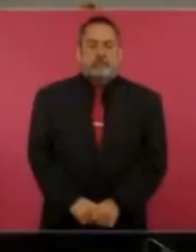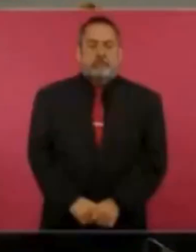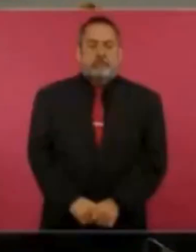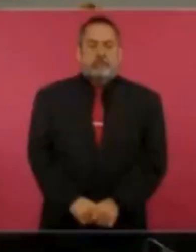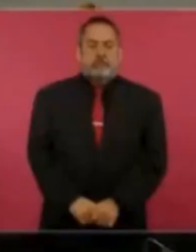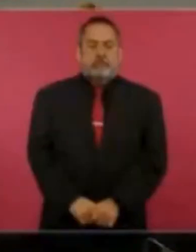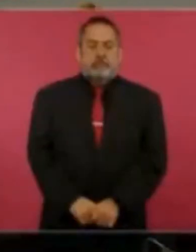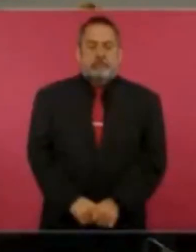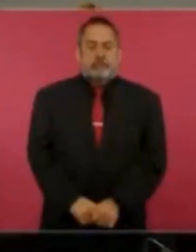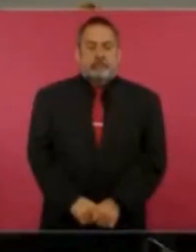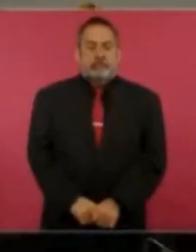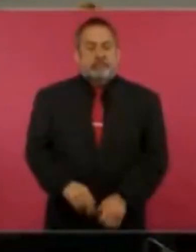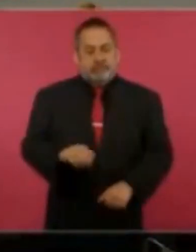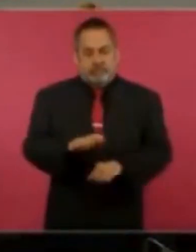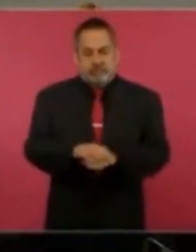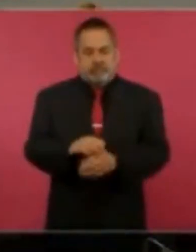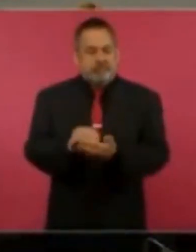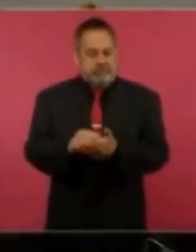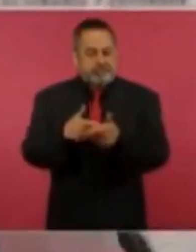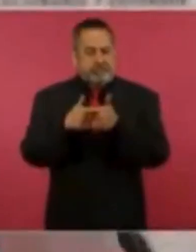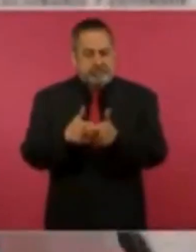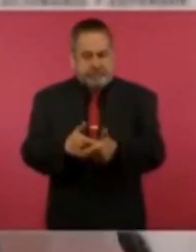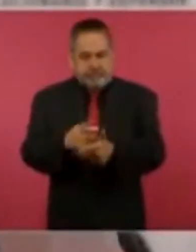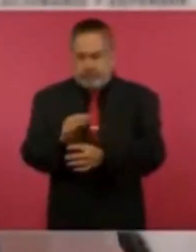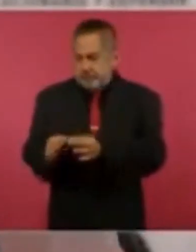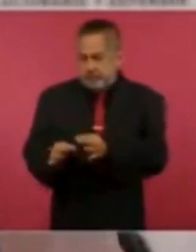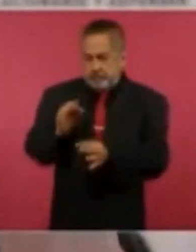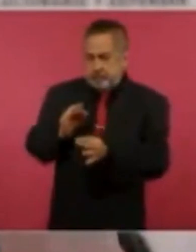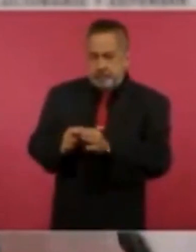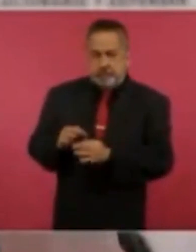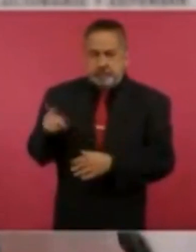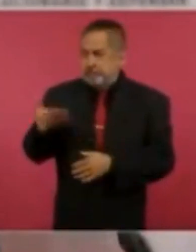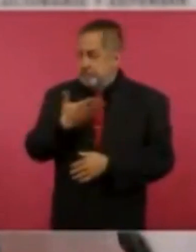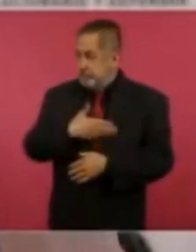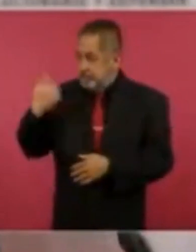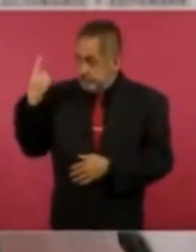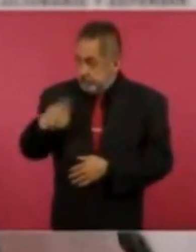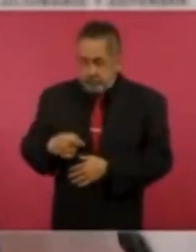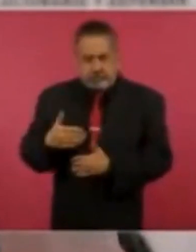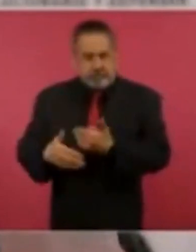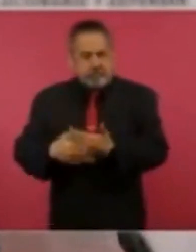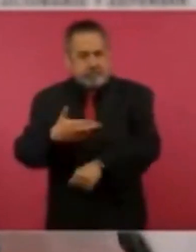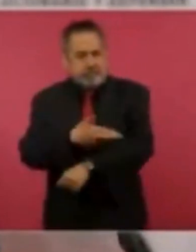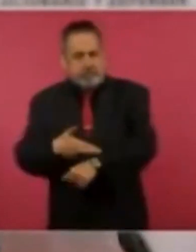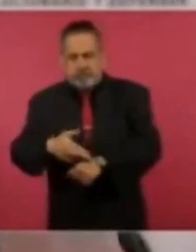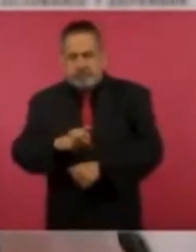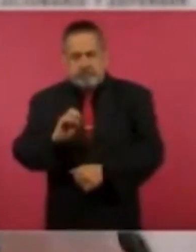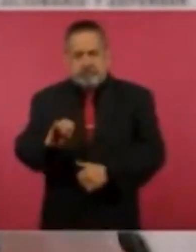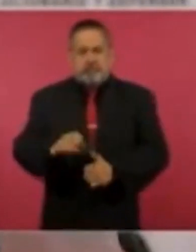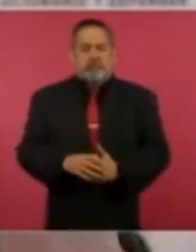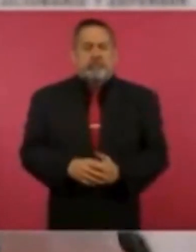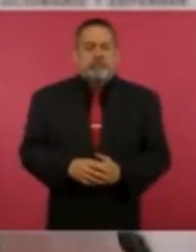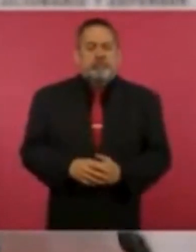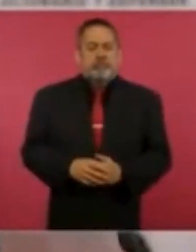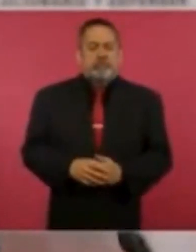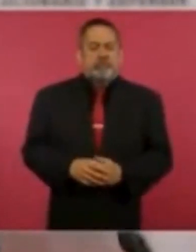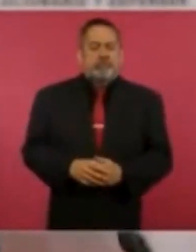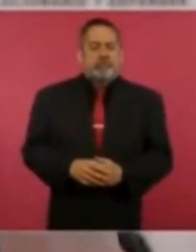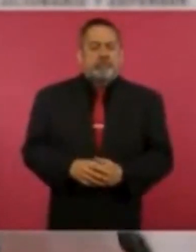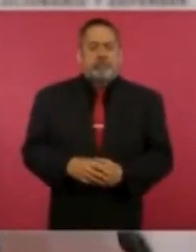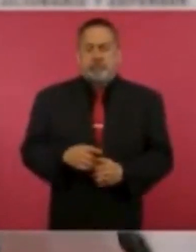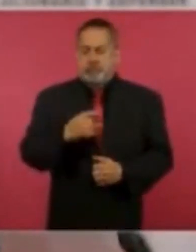cumpliendo las instrucciones del presidente de la República. Yo menciono este